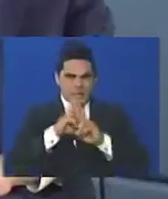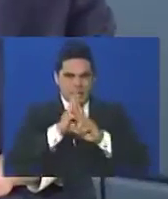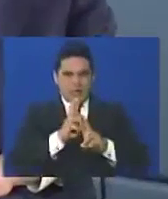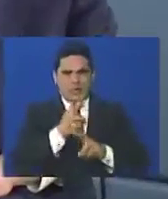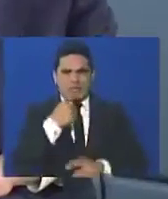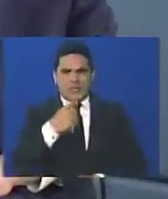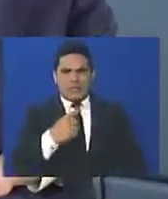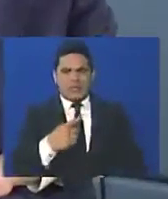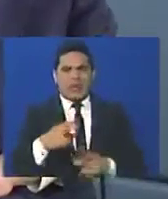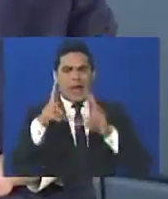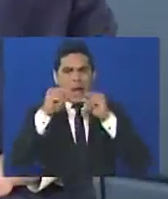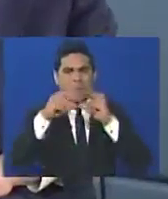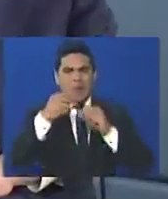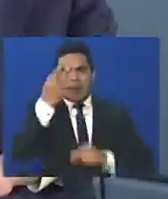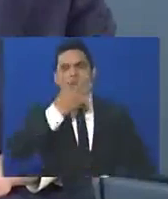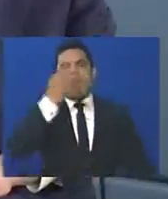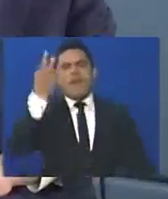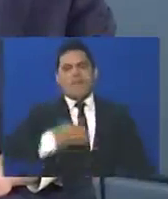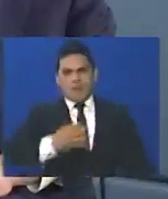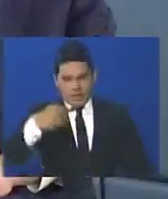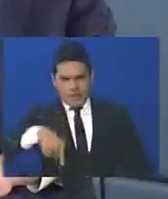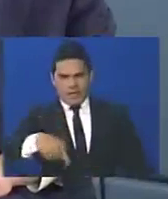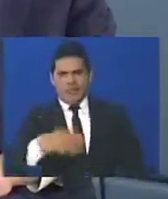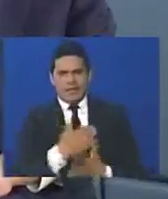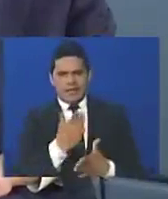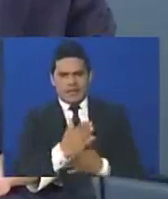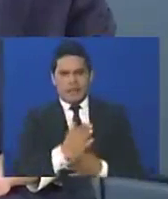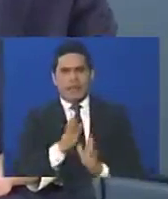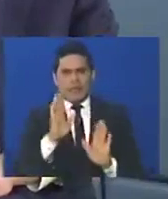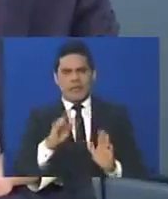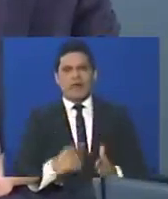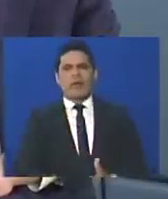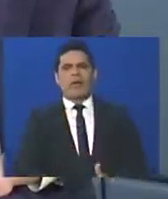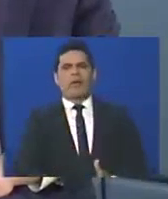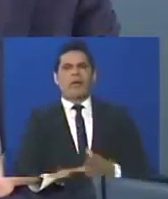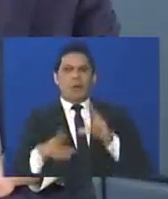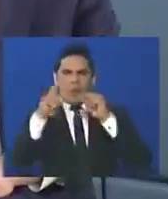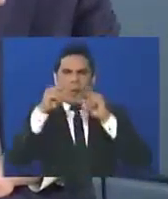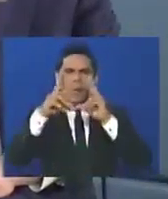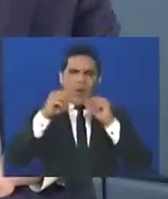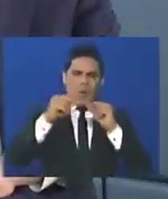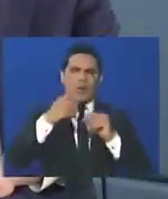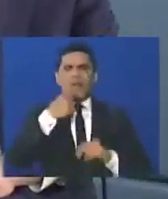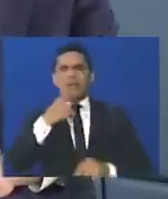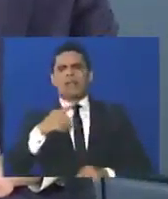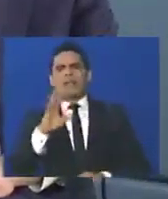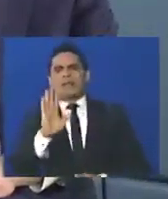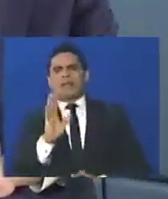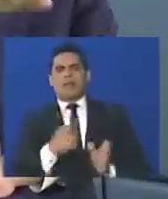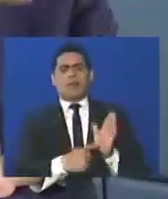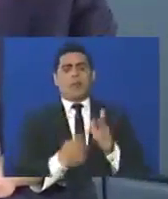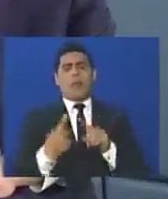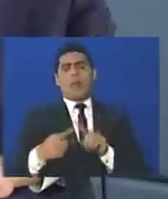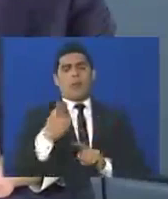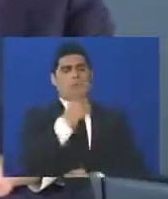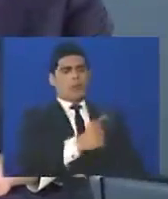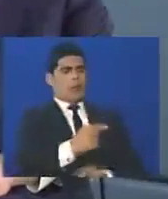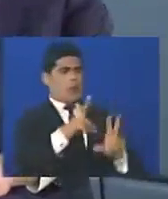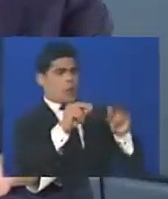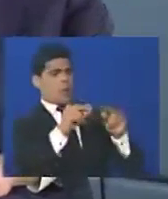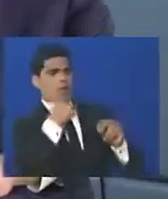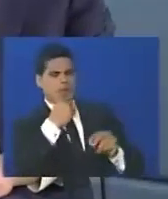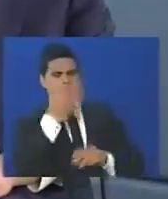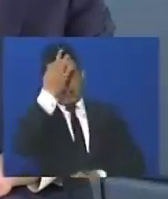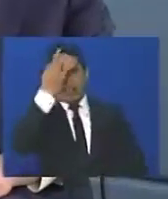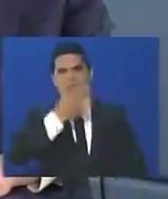hablamos en serio, como tú y yo hablamos siempre, no es que vamos a hablar con poses como otros están hablando,